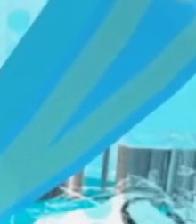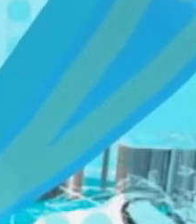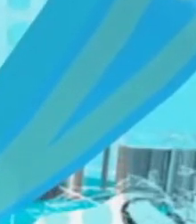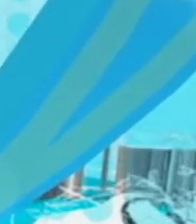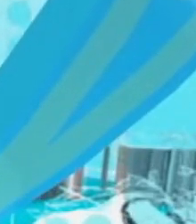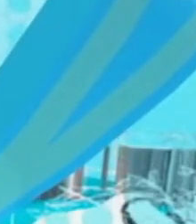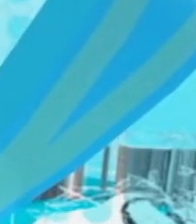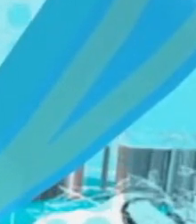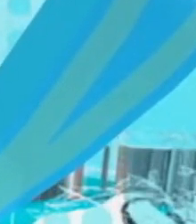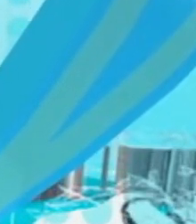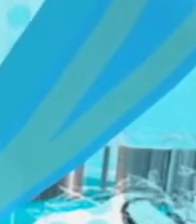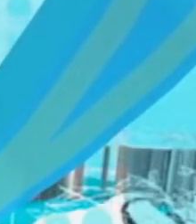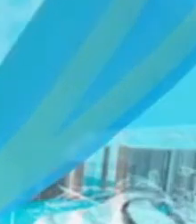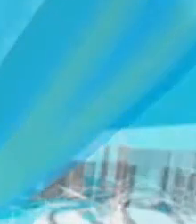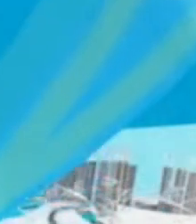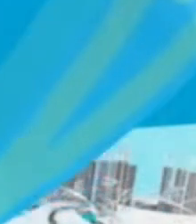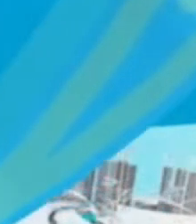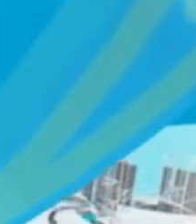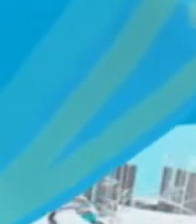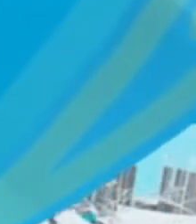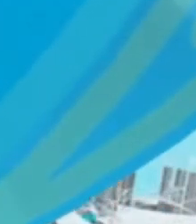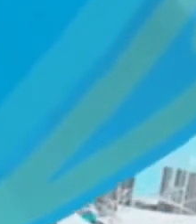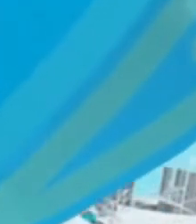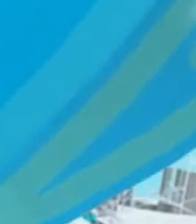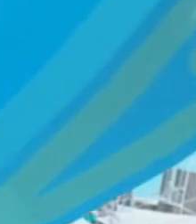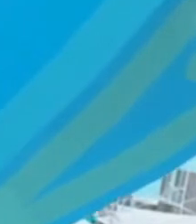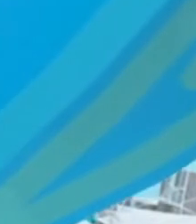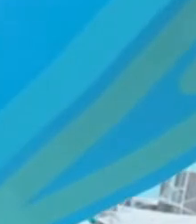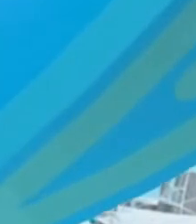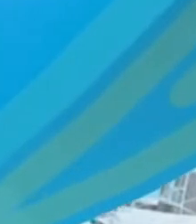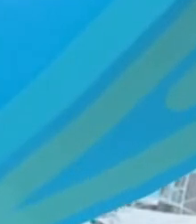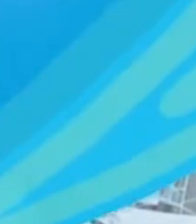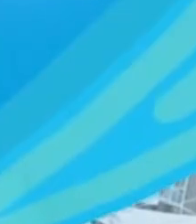Banco Popular presentó El tipo de cambio